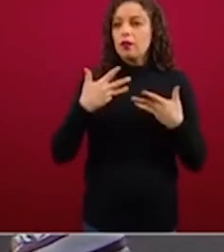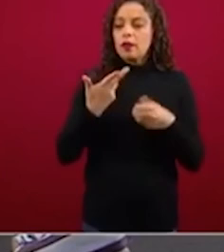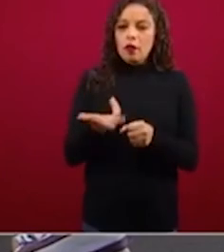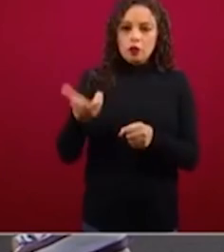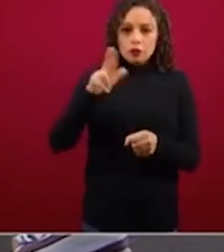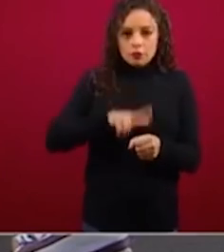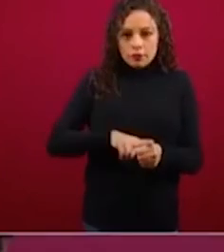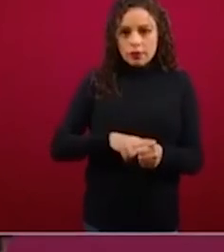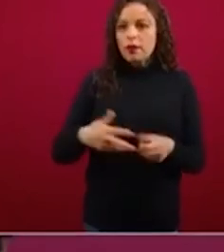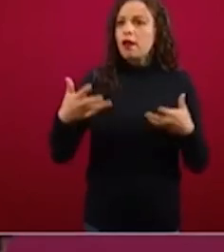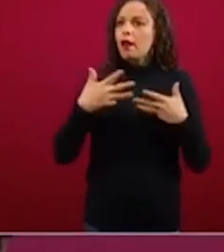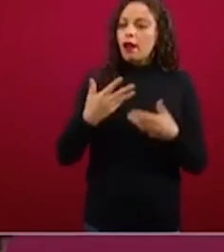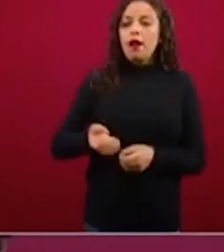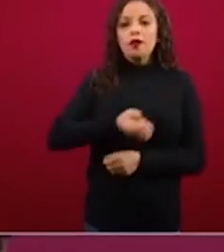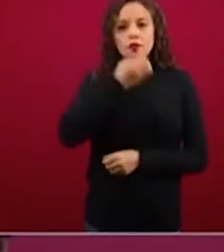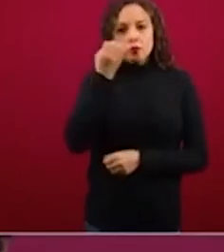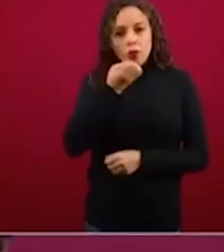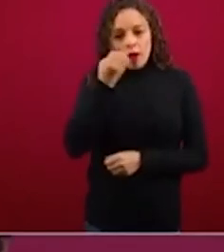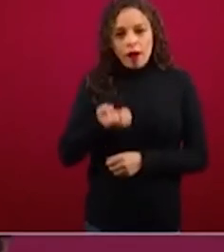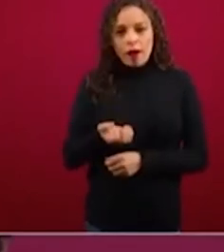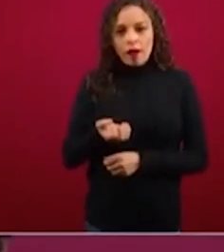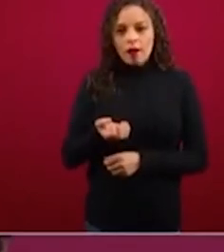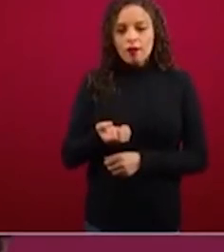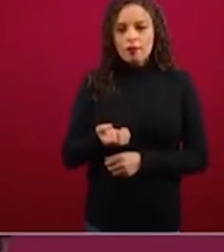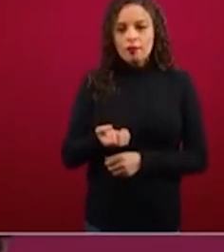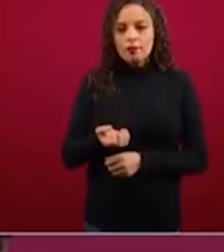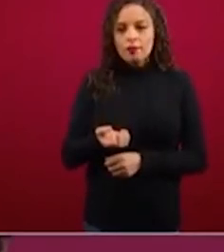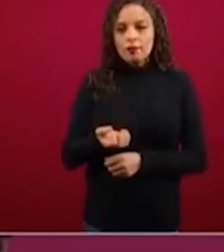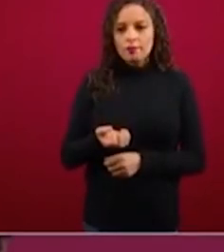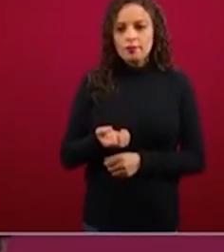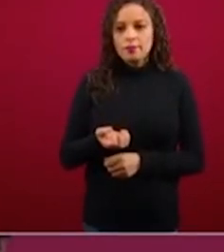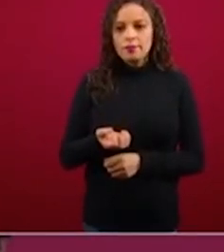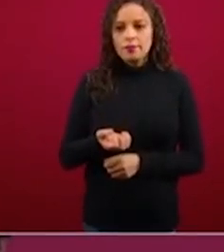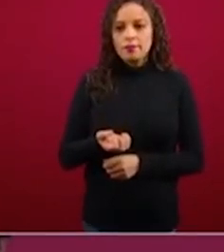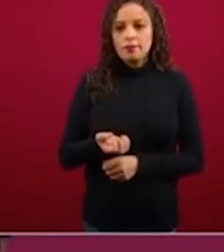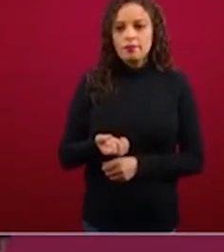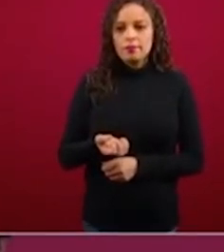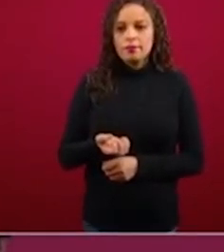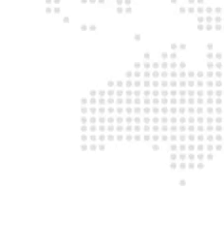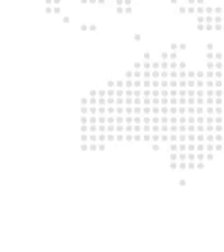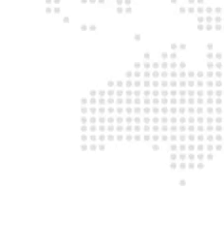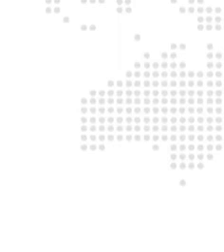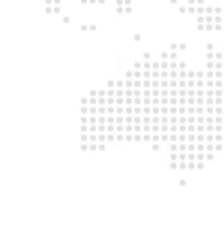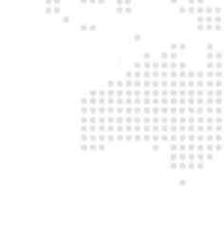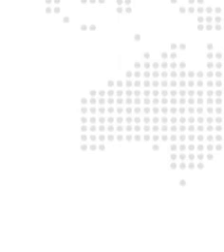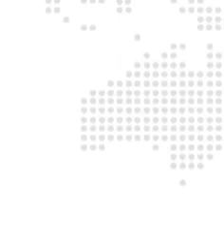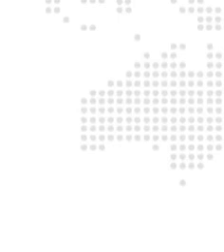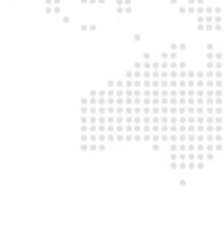escuelas, para que no tengan que sufrir como lo han sufrido en los últimos 20 años.